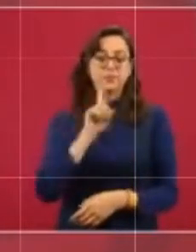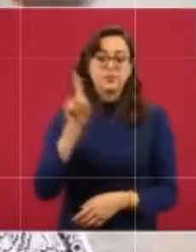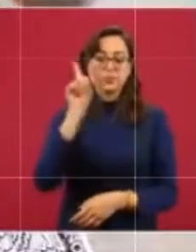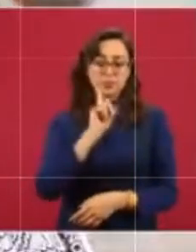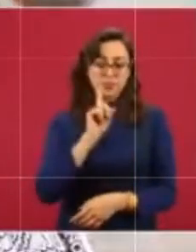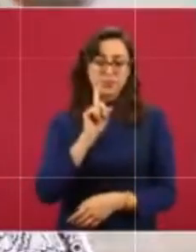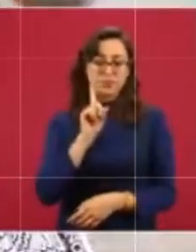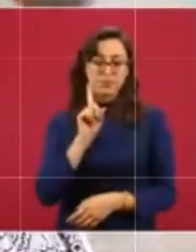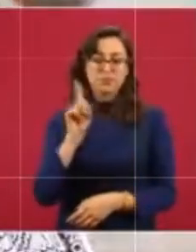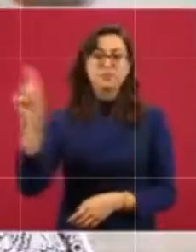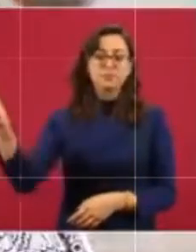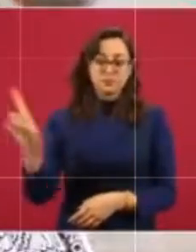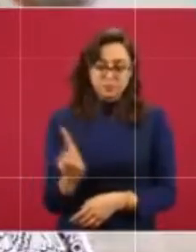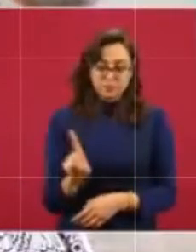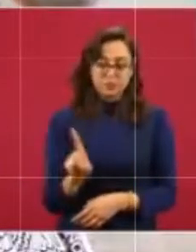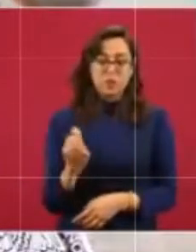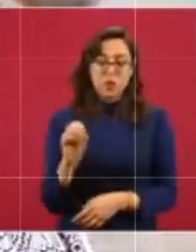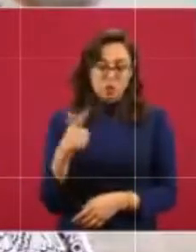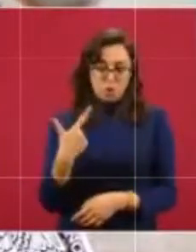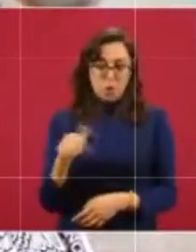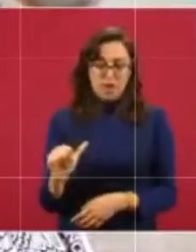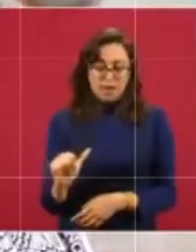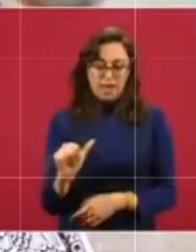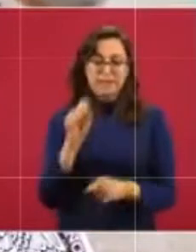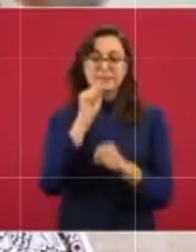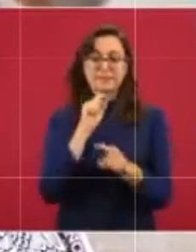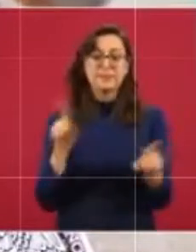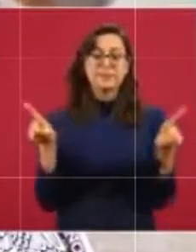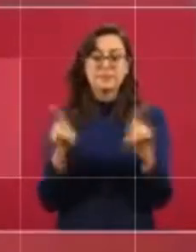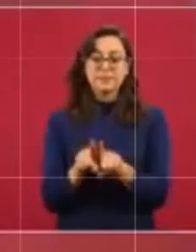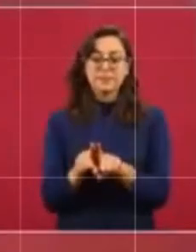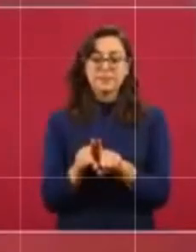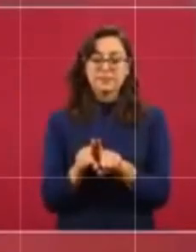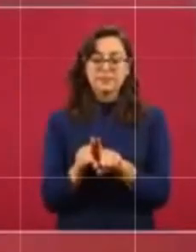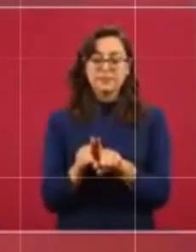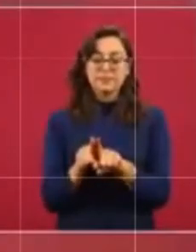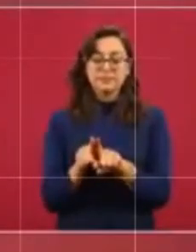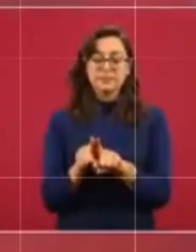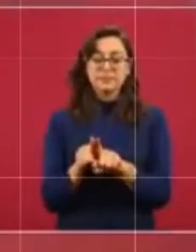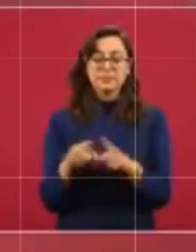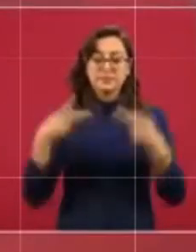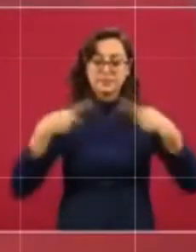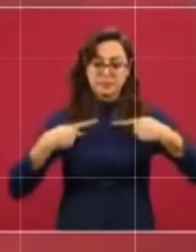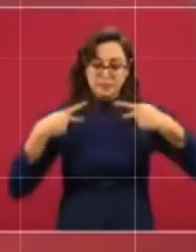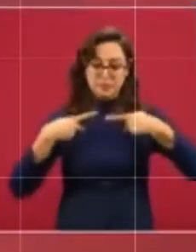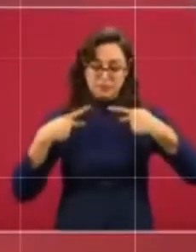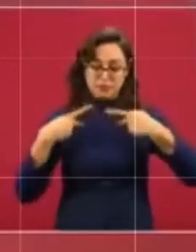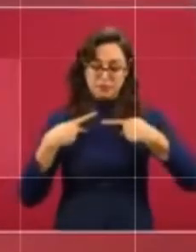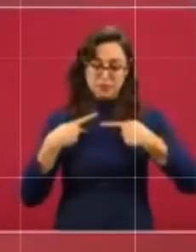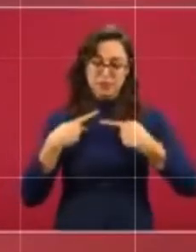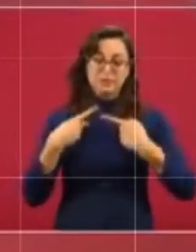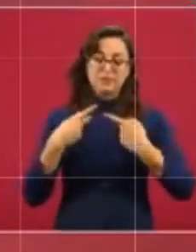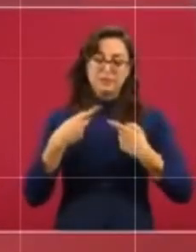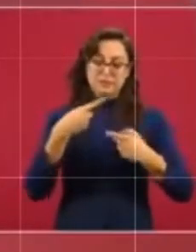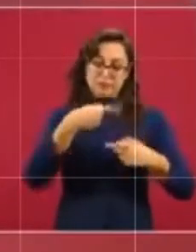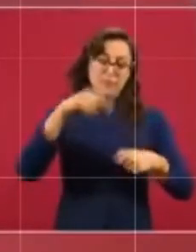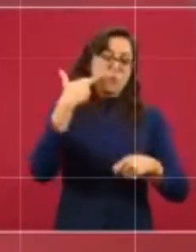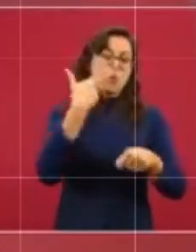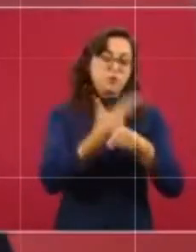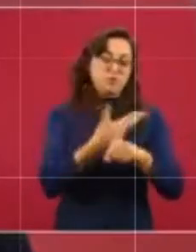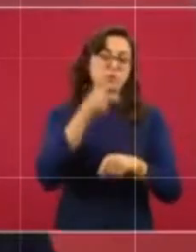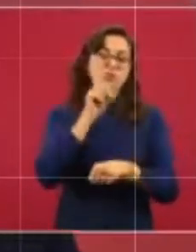quienes trabajan para la protección de las mujeres, porque mañana